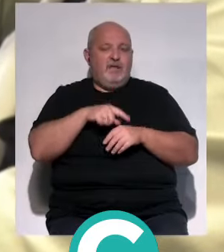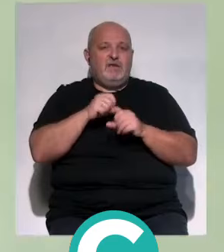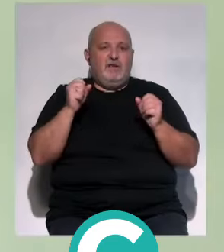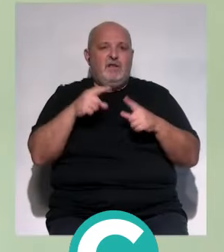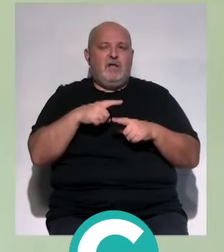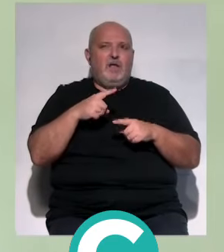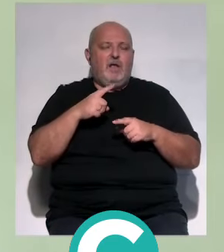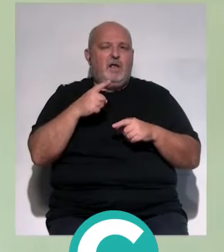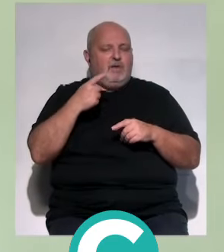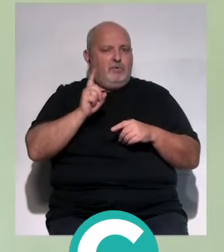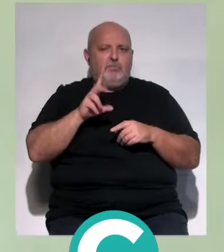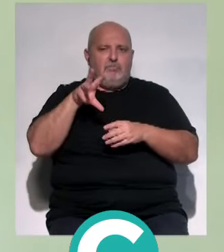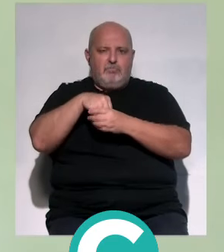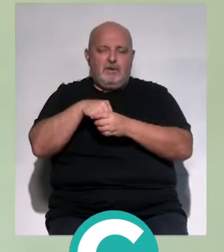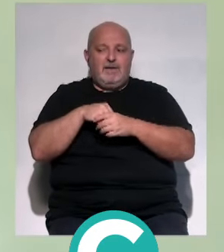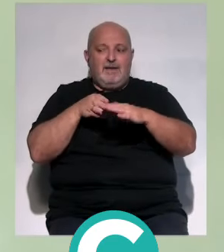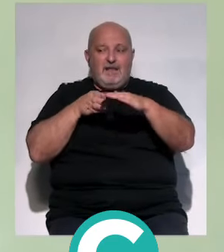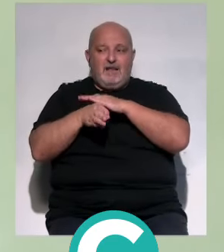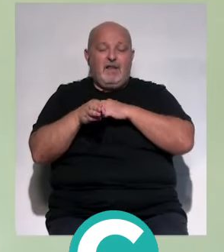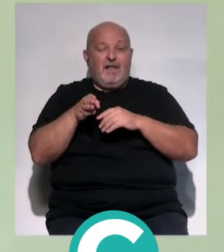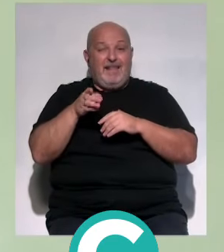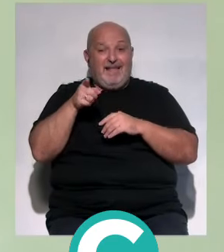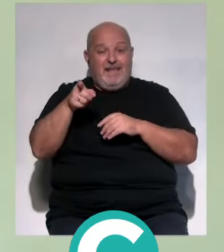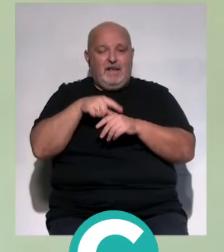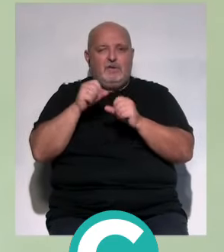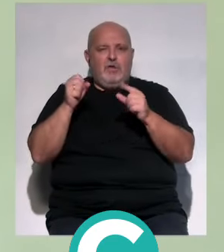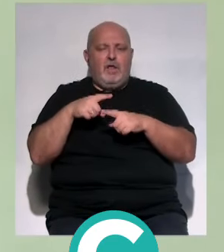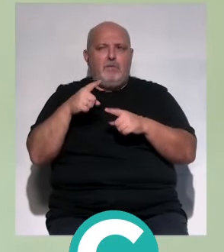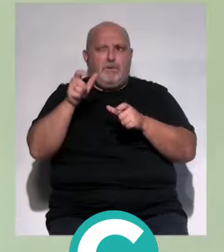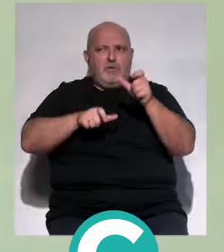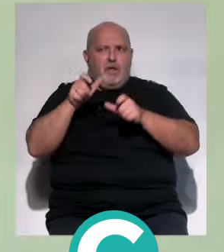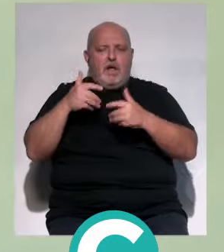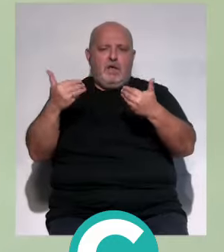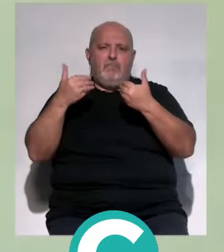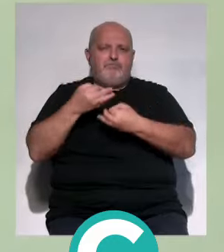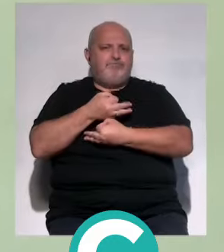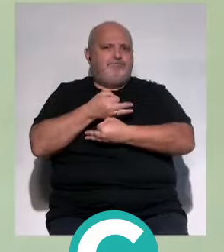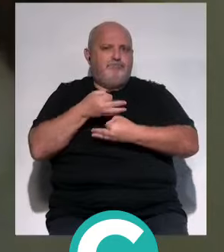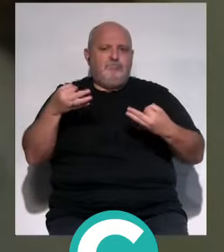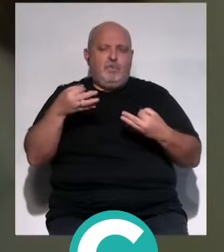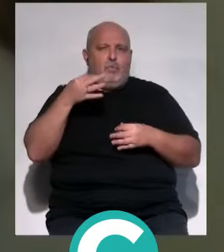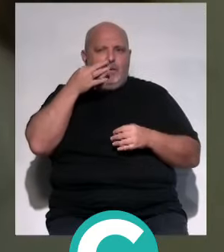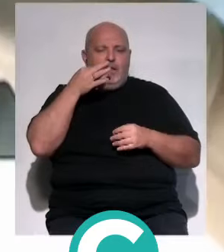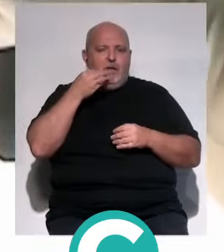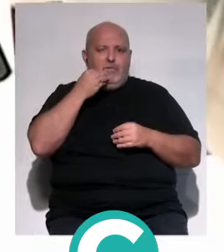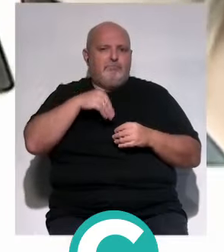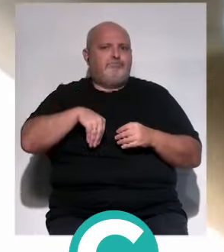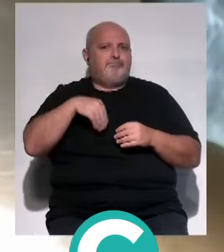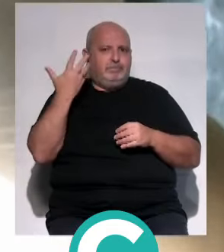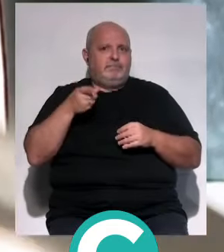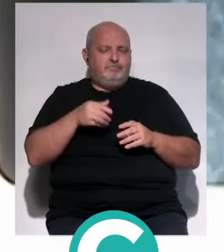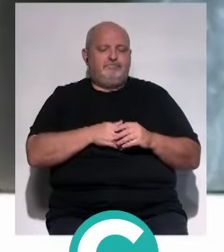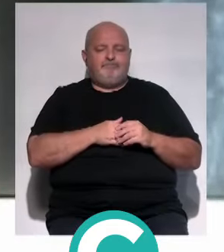social somos números, ahí no. Ahí una vez que pasas esa puerta son personas y te tratan personas y una humanidad excelente. Entonces,